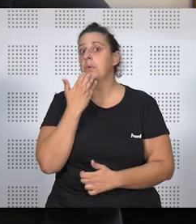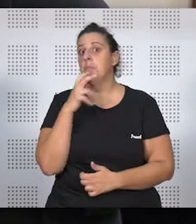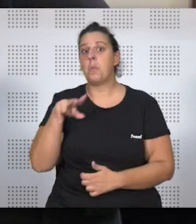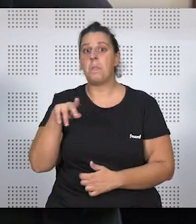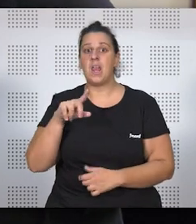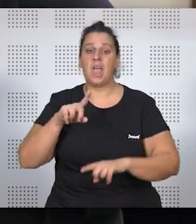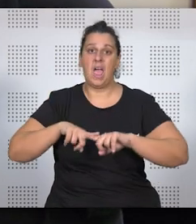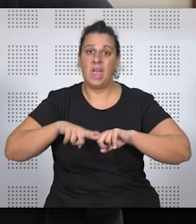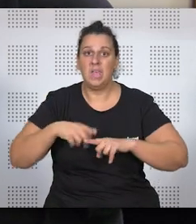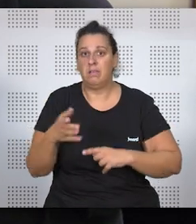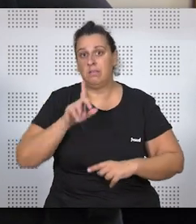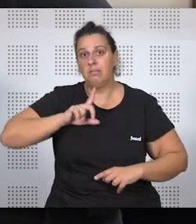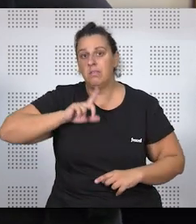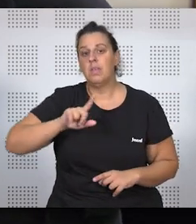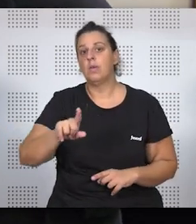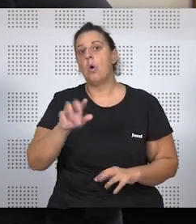por ejemplo,